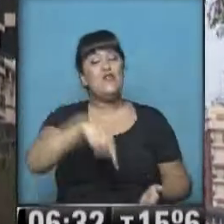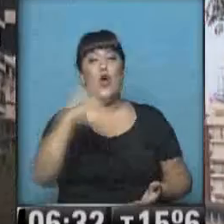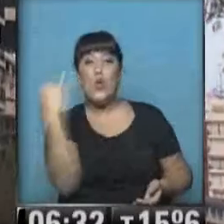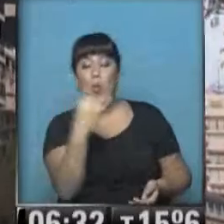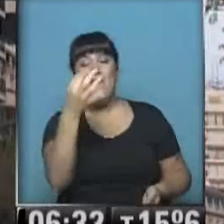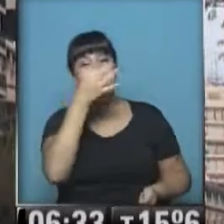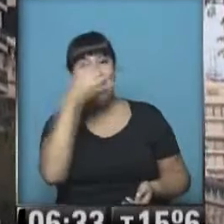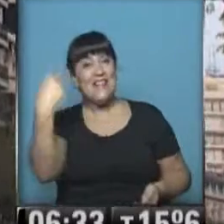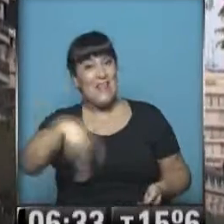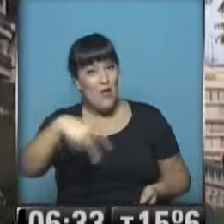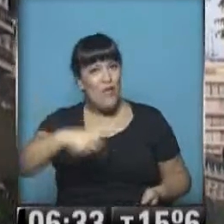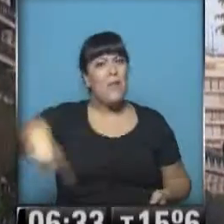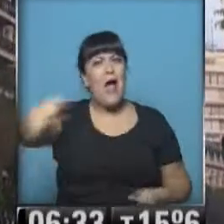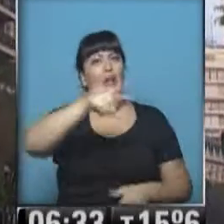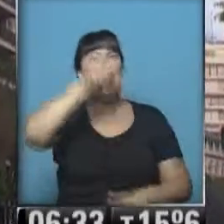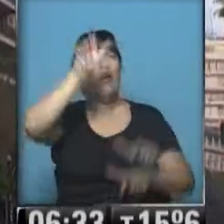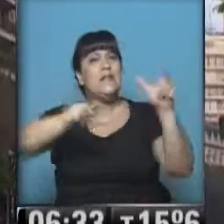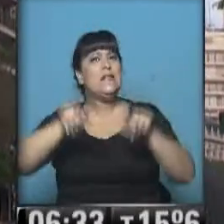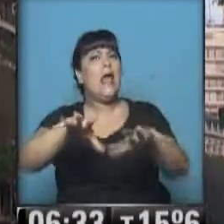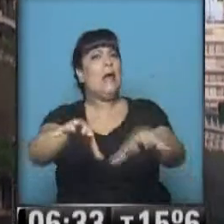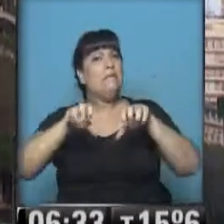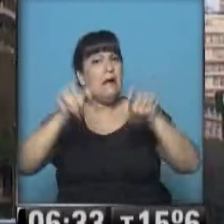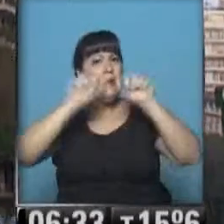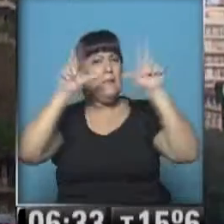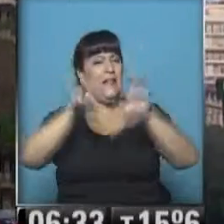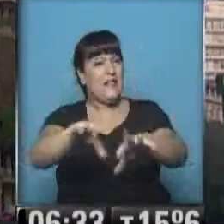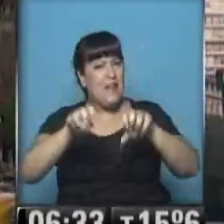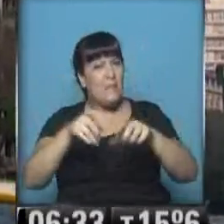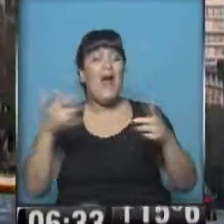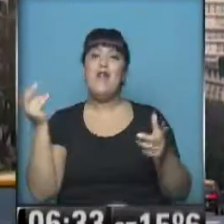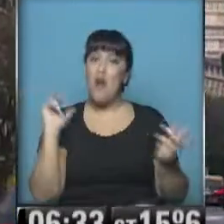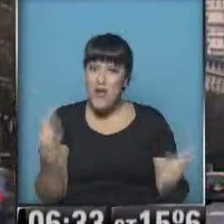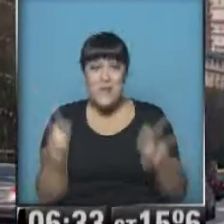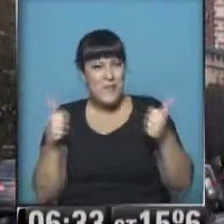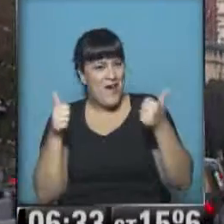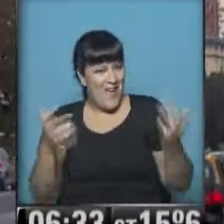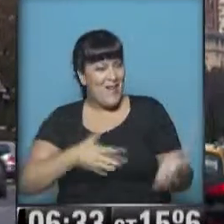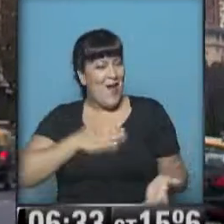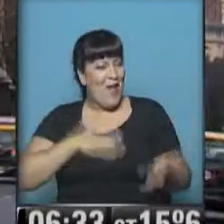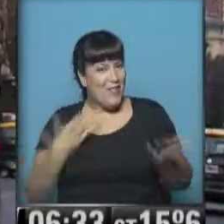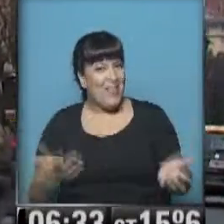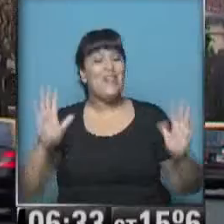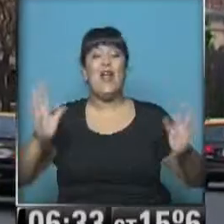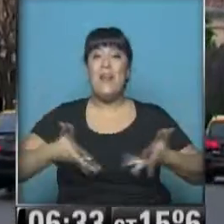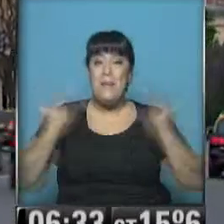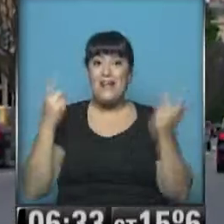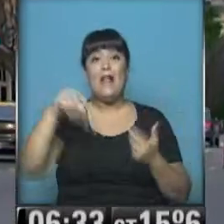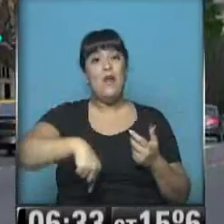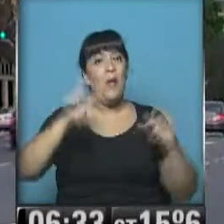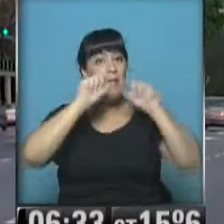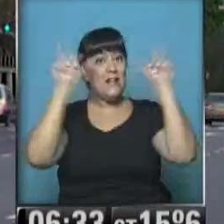noviembre. A todos los mañaneros que se levantan bien temprano y de buen humor. Levantate, que el día está